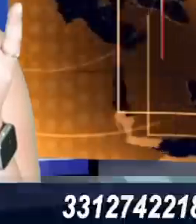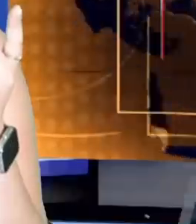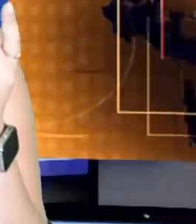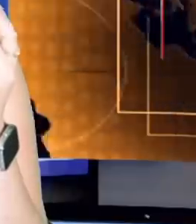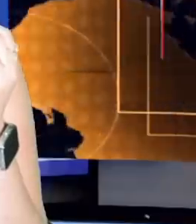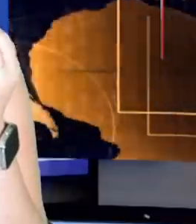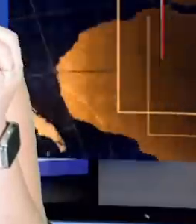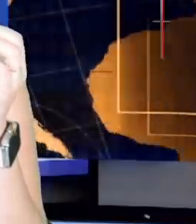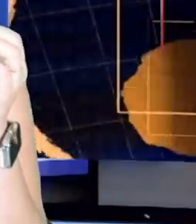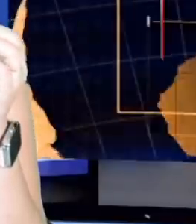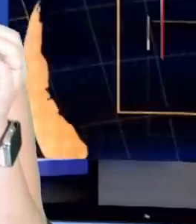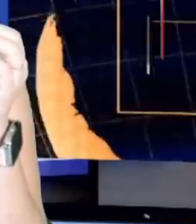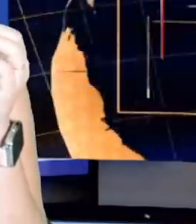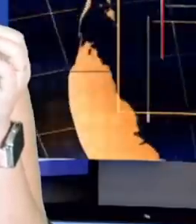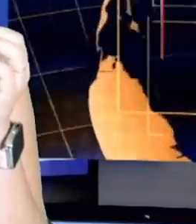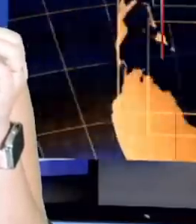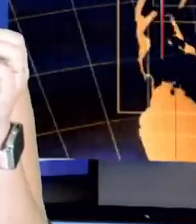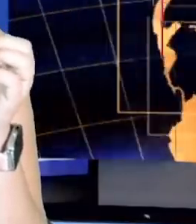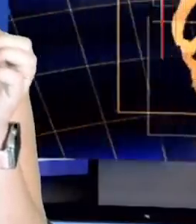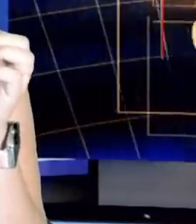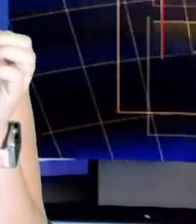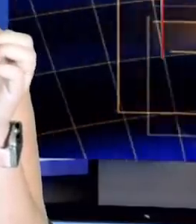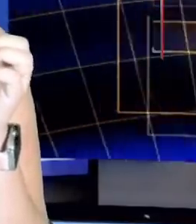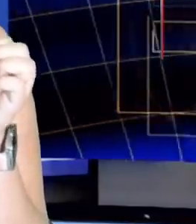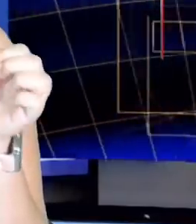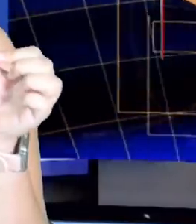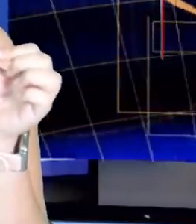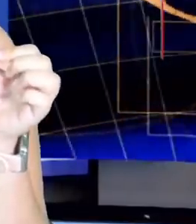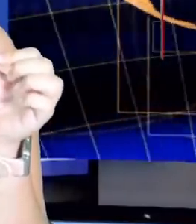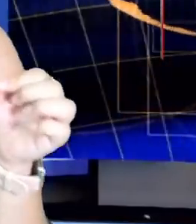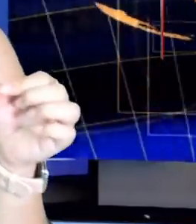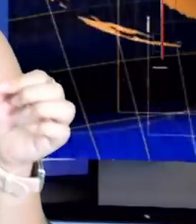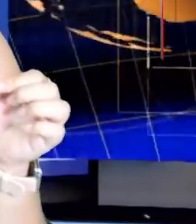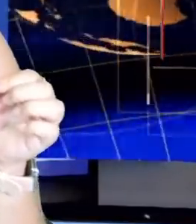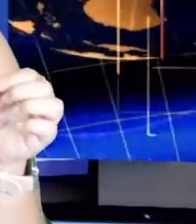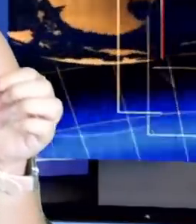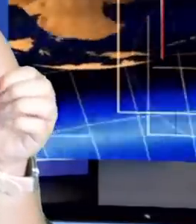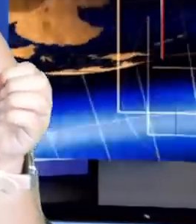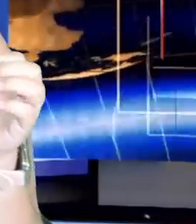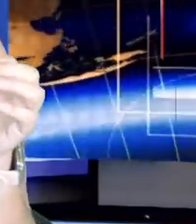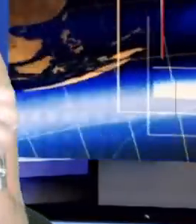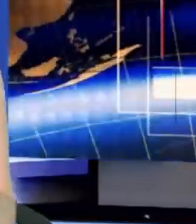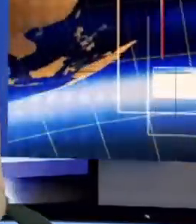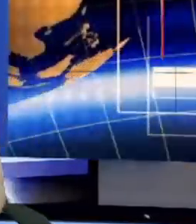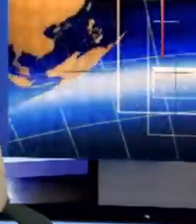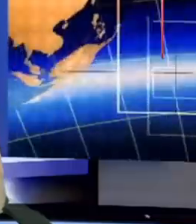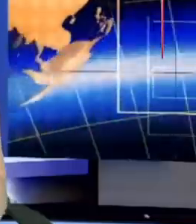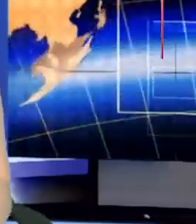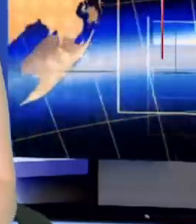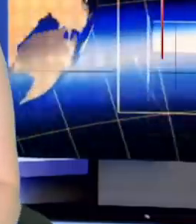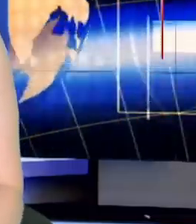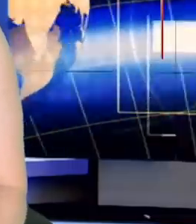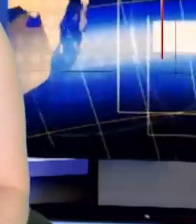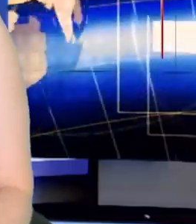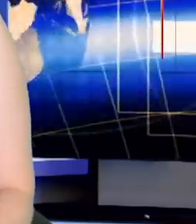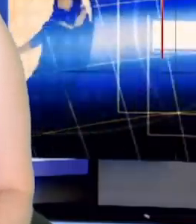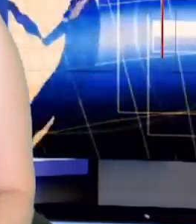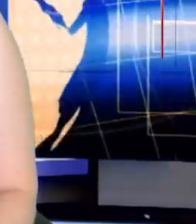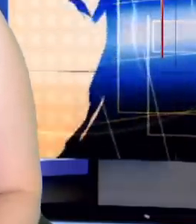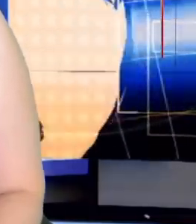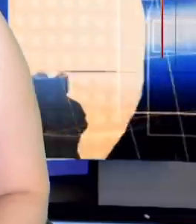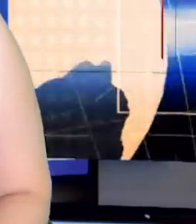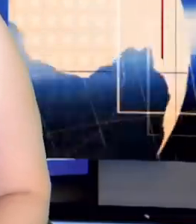información de lo que va pasando en México y el mundo entero. Y vamos comenzando con esta